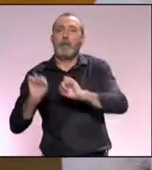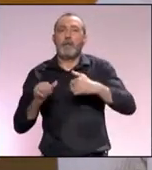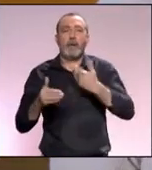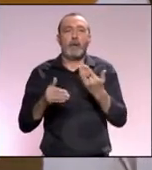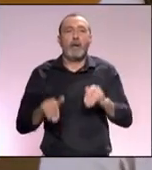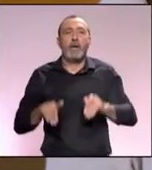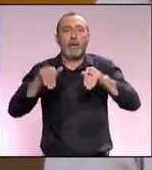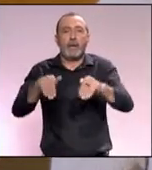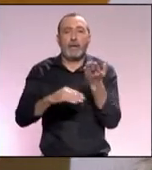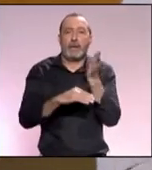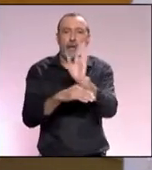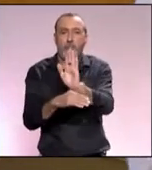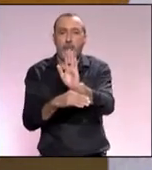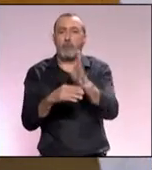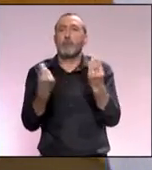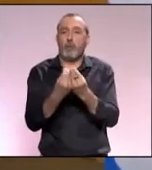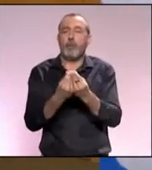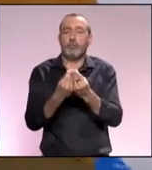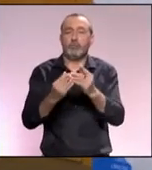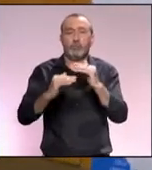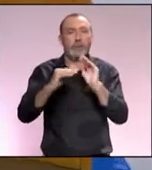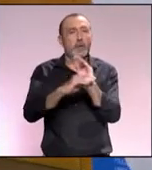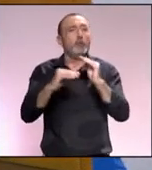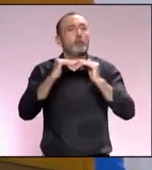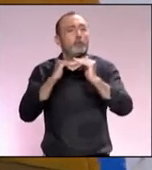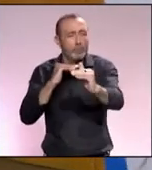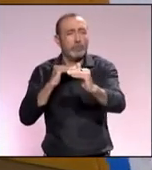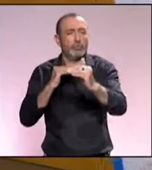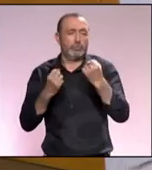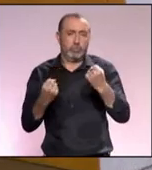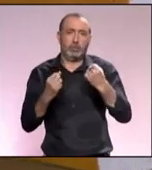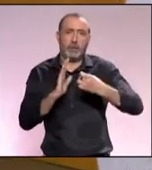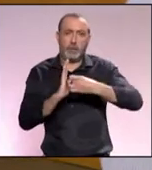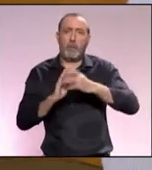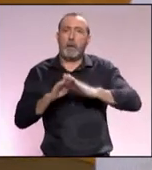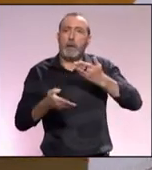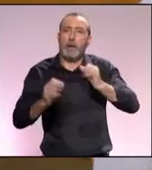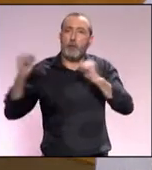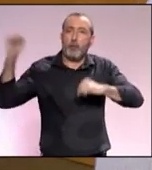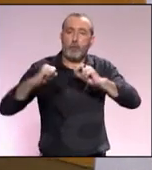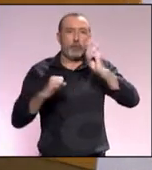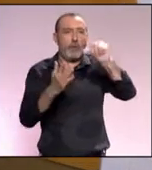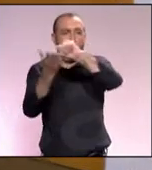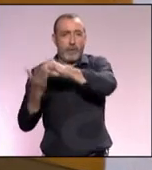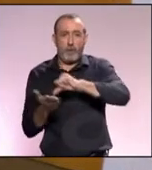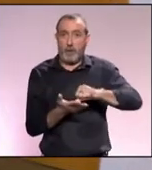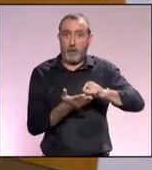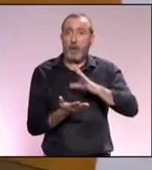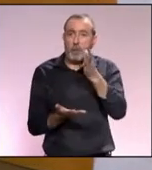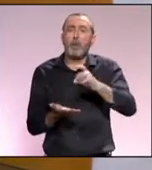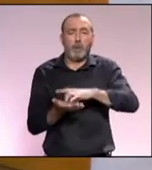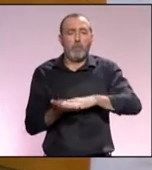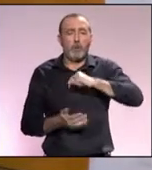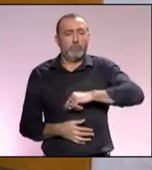defender nuestra candidatura con la pata de la sostenibilidad muy fuerte de cara a competir con otras ciudades. Yo creo que